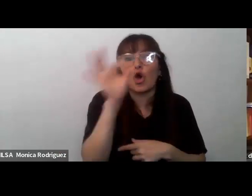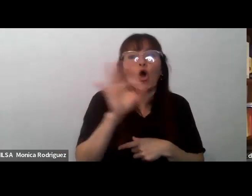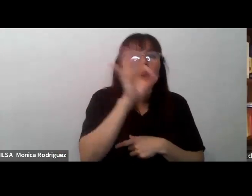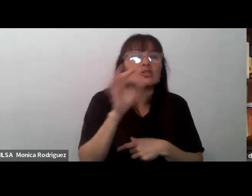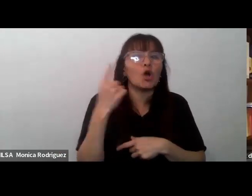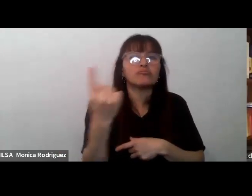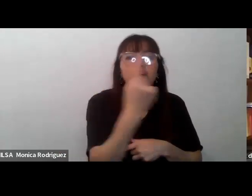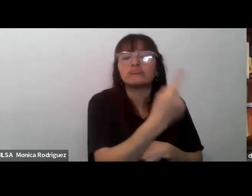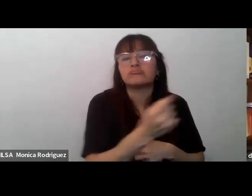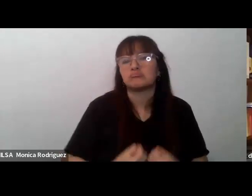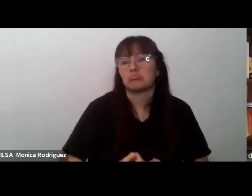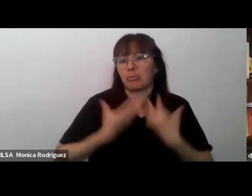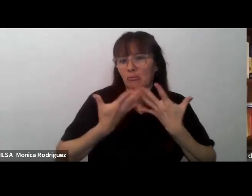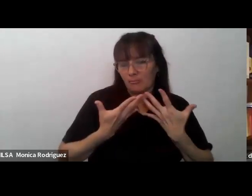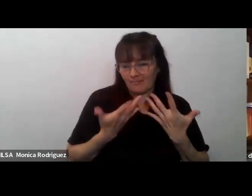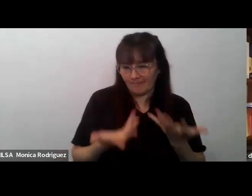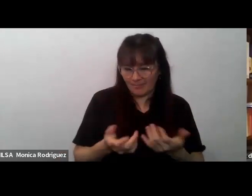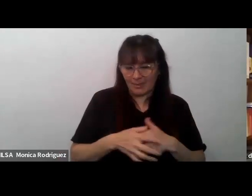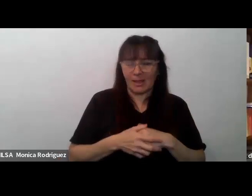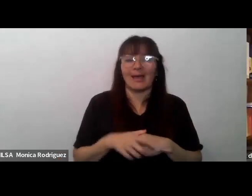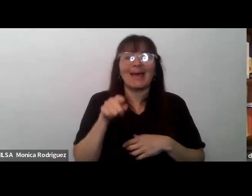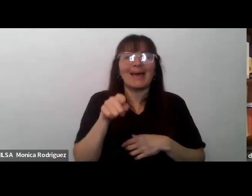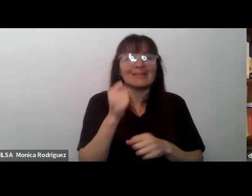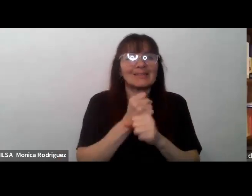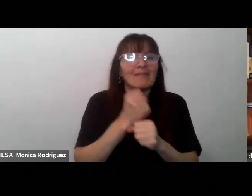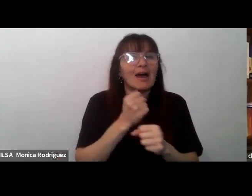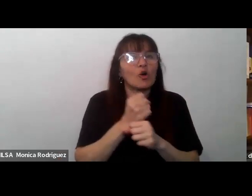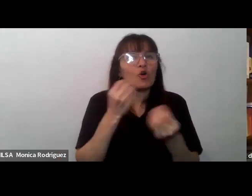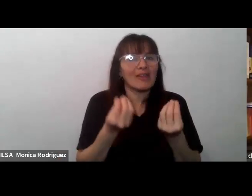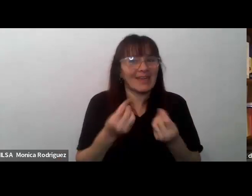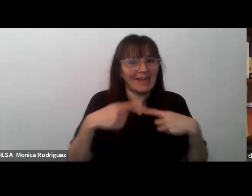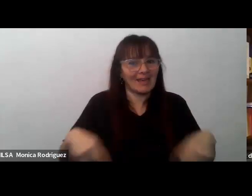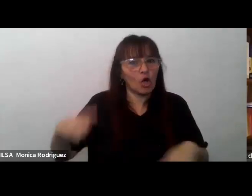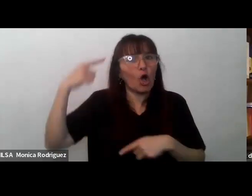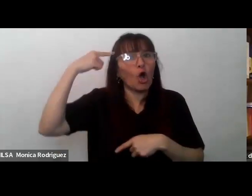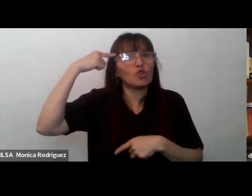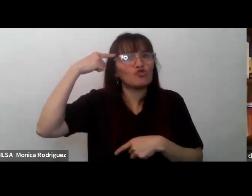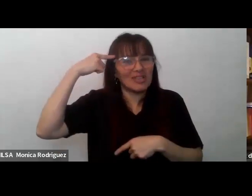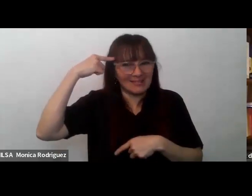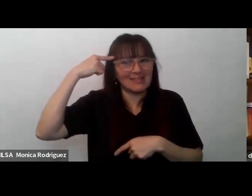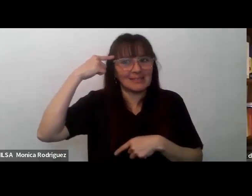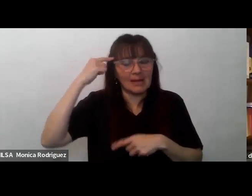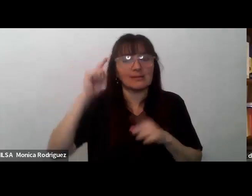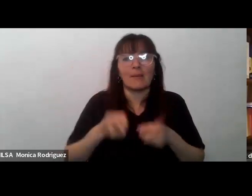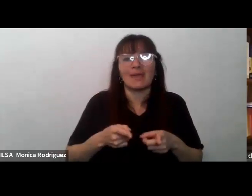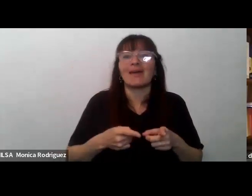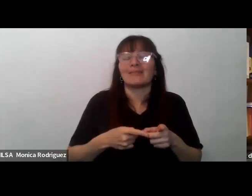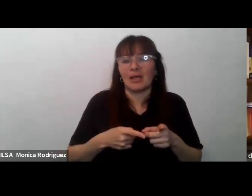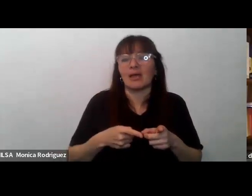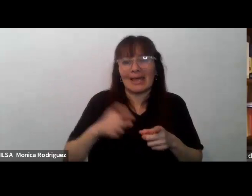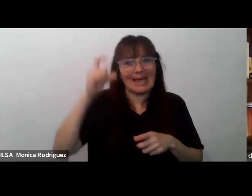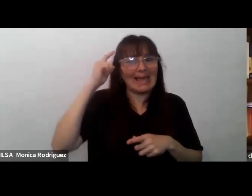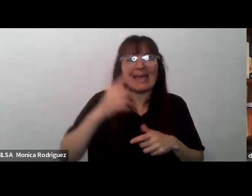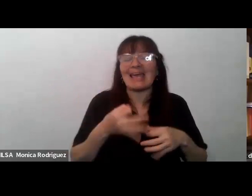es este trabajo de exteriorización este trabajo de concientización y habíamos definido un marco ético es decir que cada